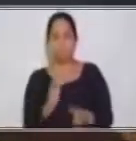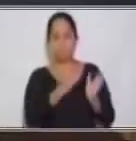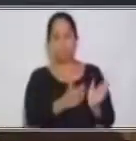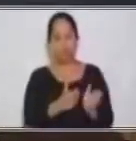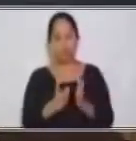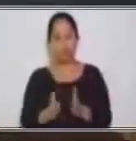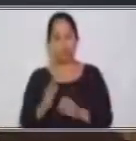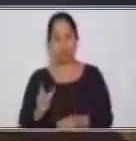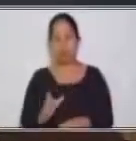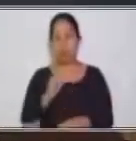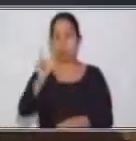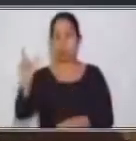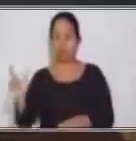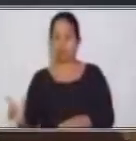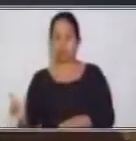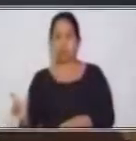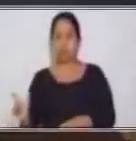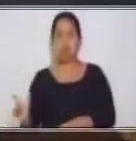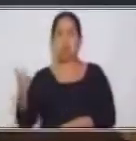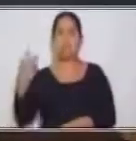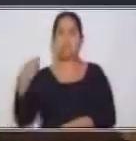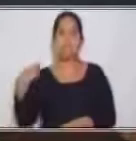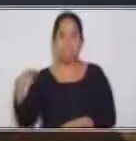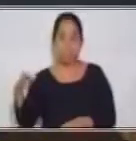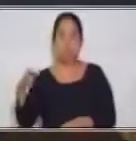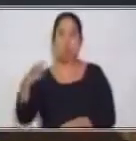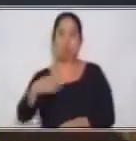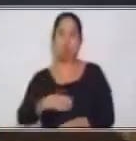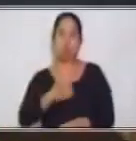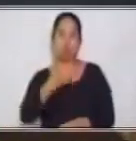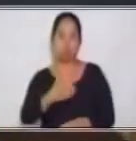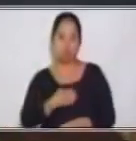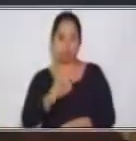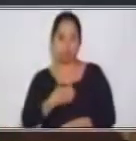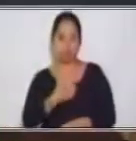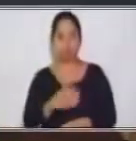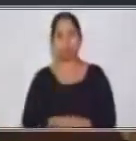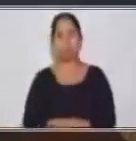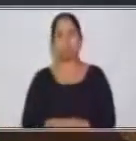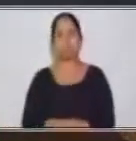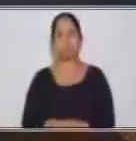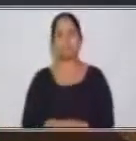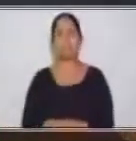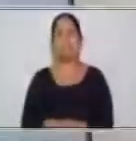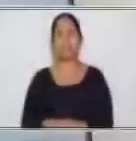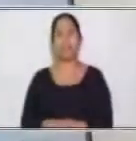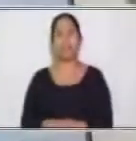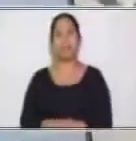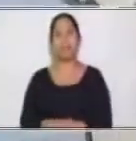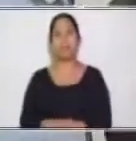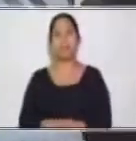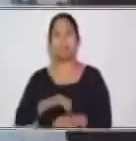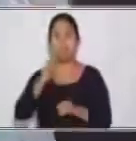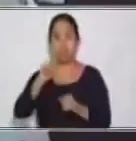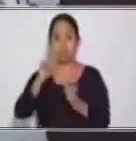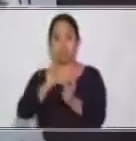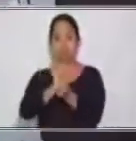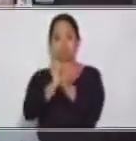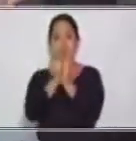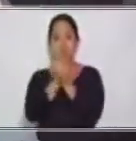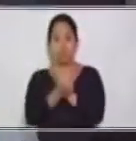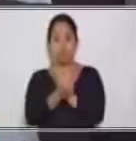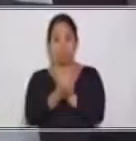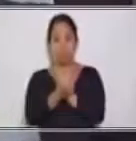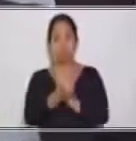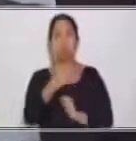los docentes. Y listo. Realizamos la conversión de voz